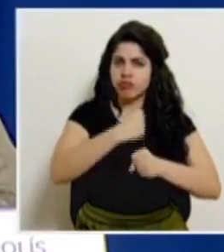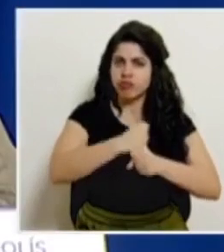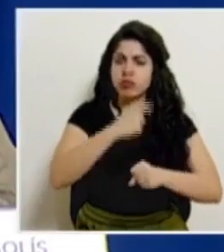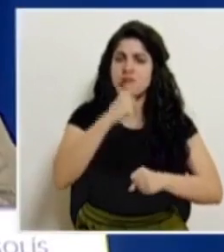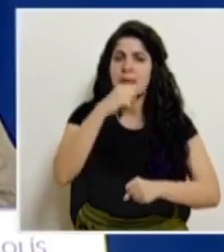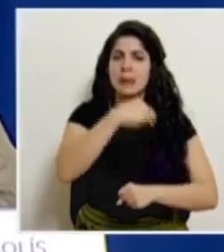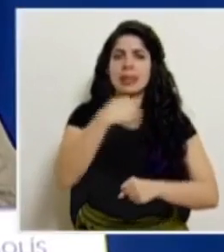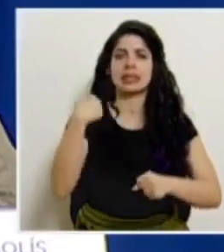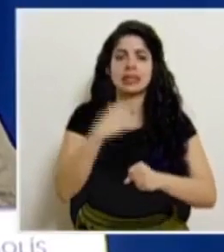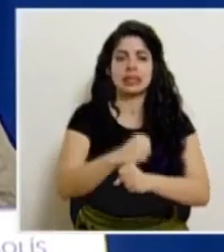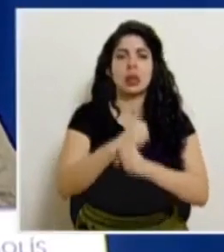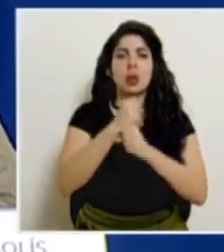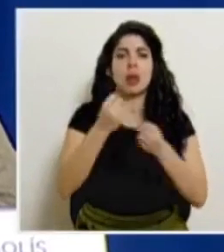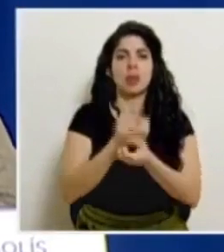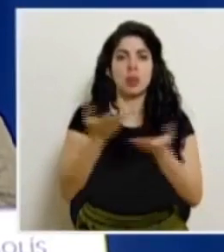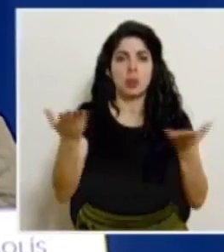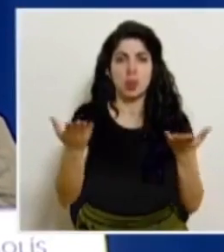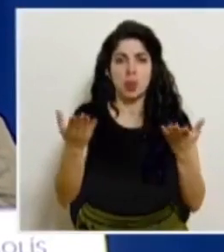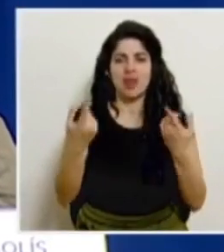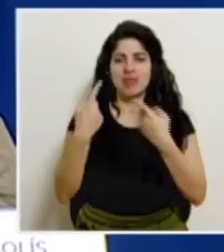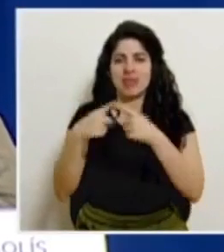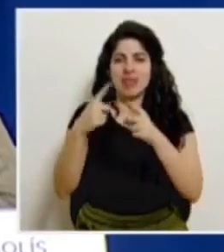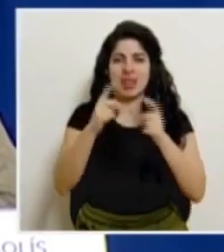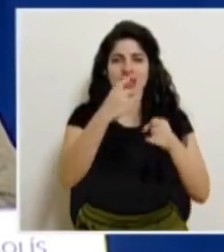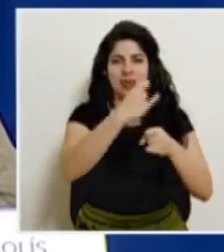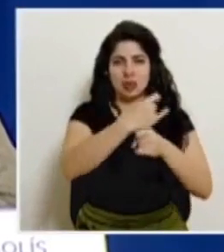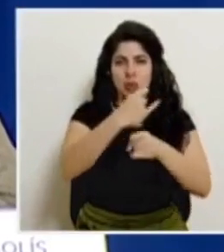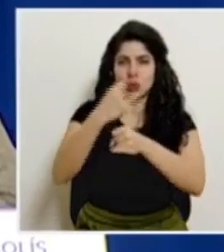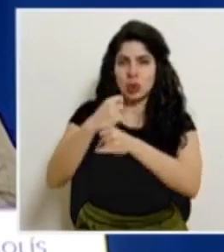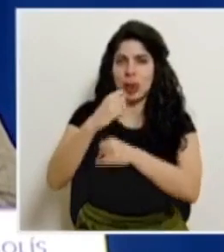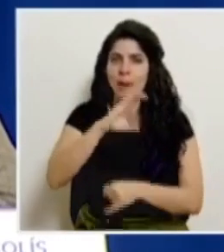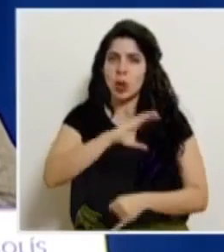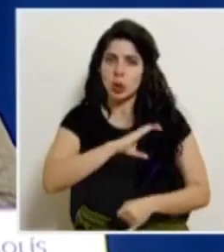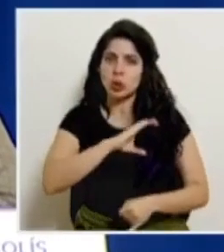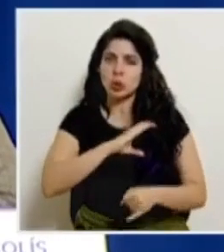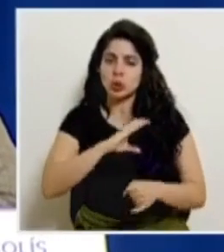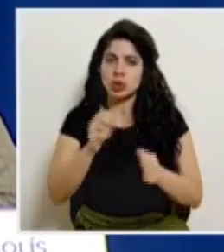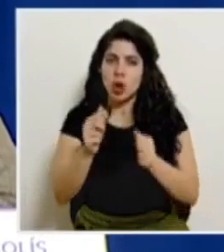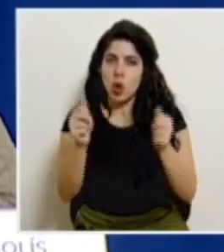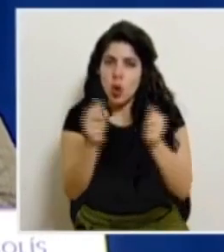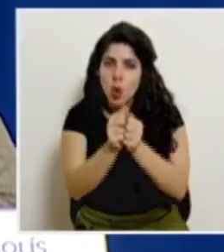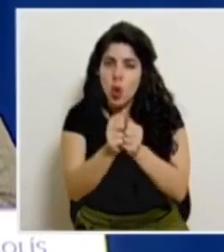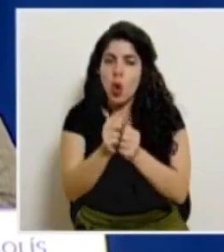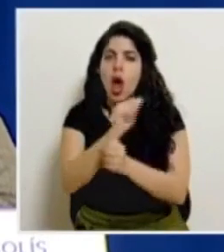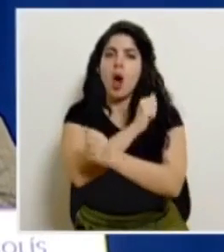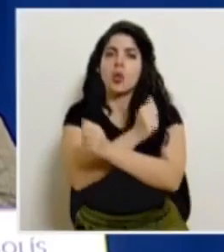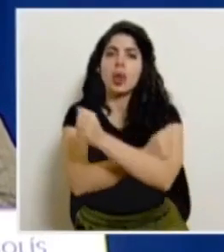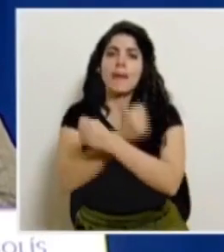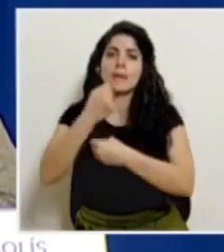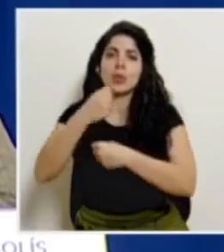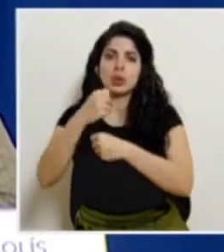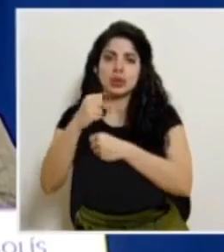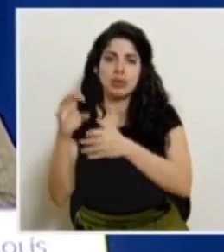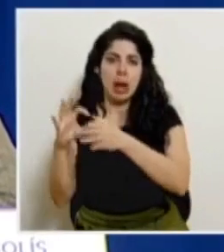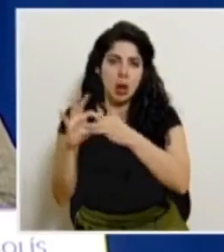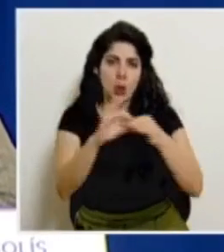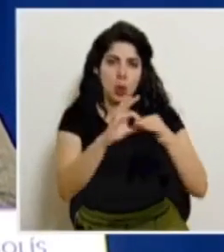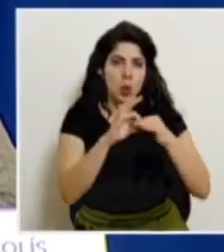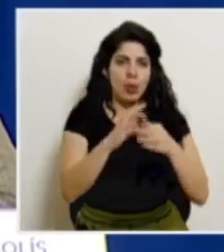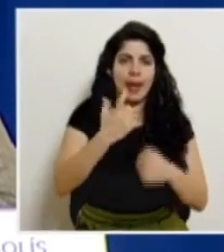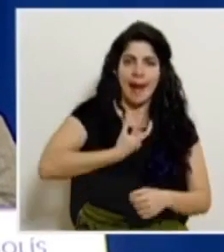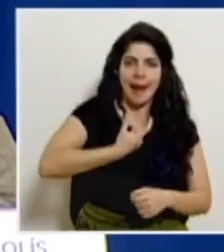ministerio de seguridad pública y las diferentes instancias policiales en conjunto con las autoridades municipales con las